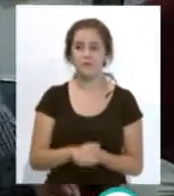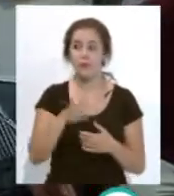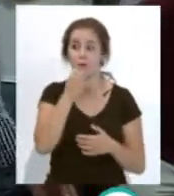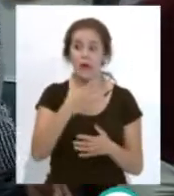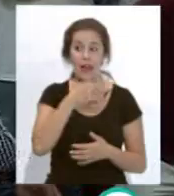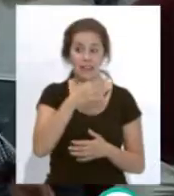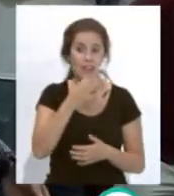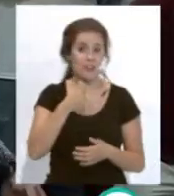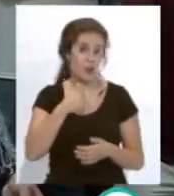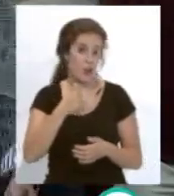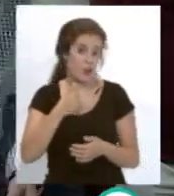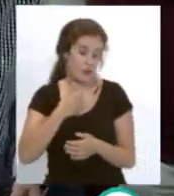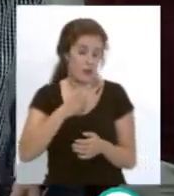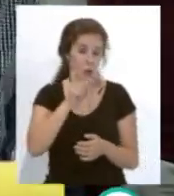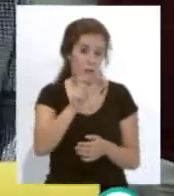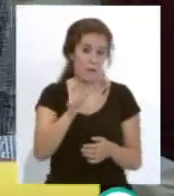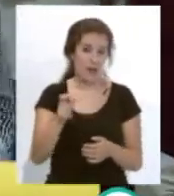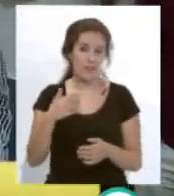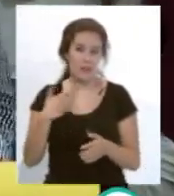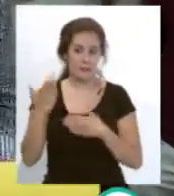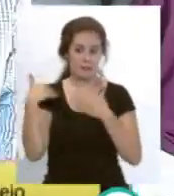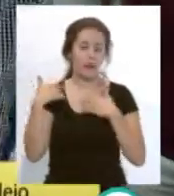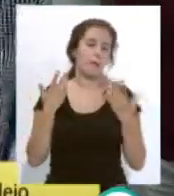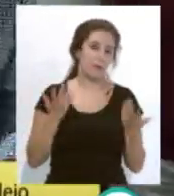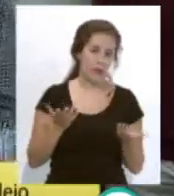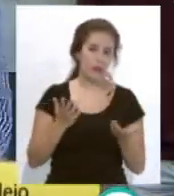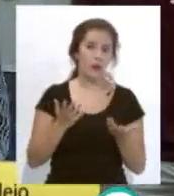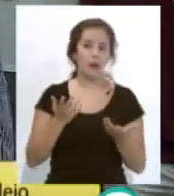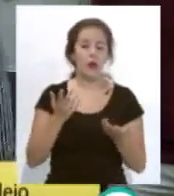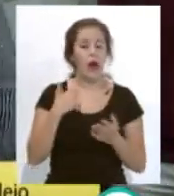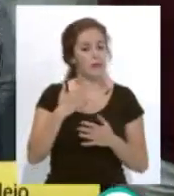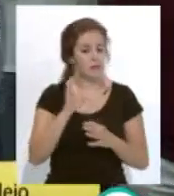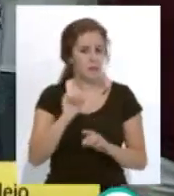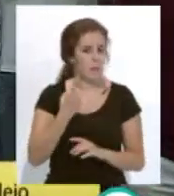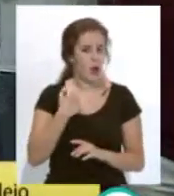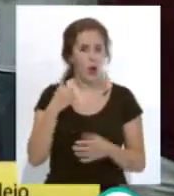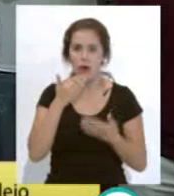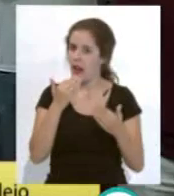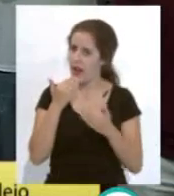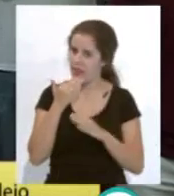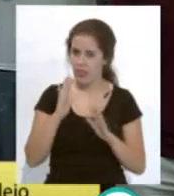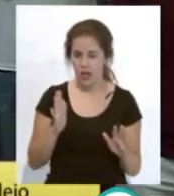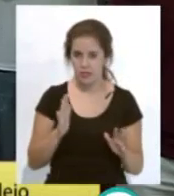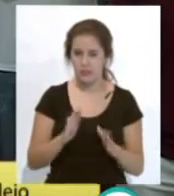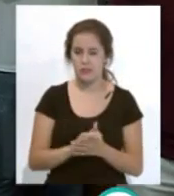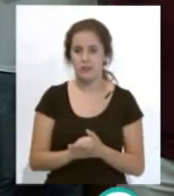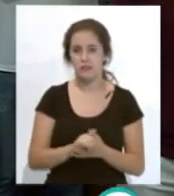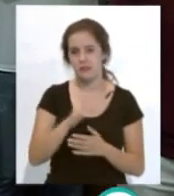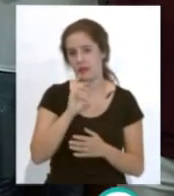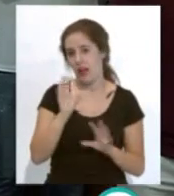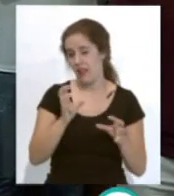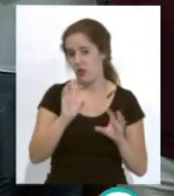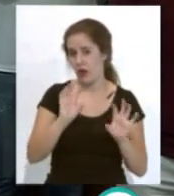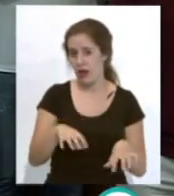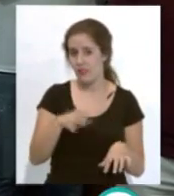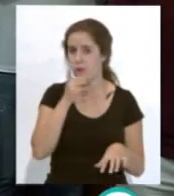Buenas tardes. Yo no tengo el don de palabra de mis antecesores. Ante todo, dar las gracias a Radio Cádiz por